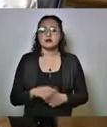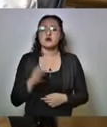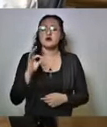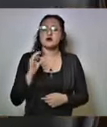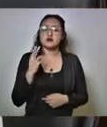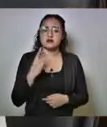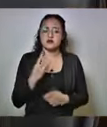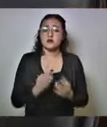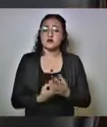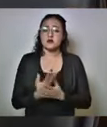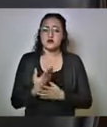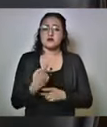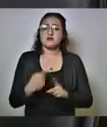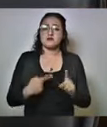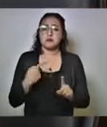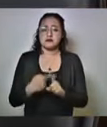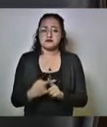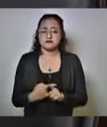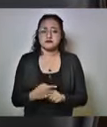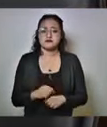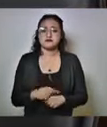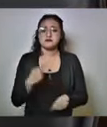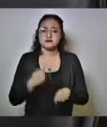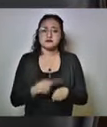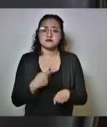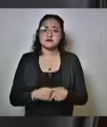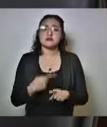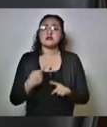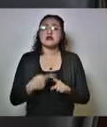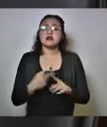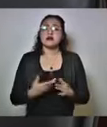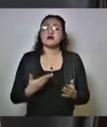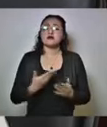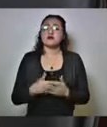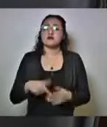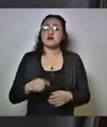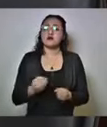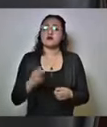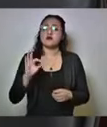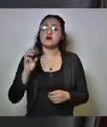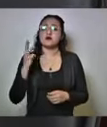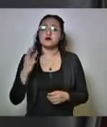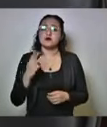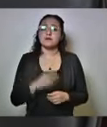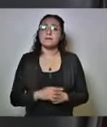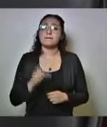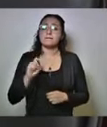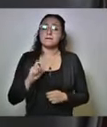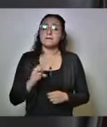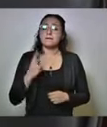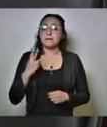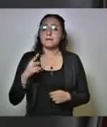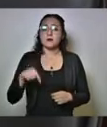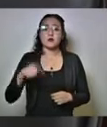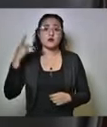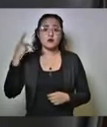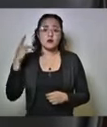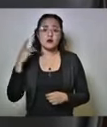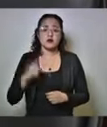en donde se presentaron de estos 43, 23 en Puebla,